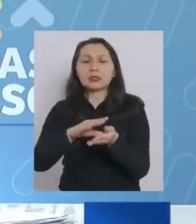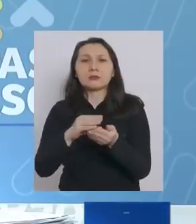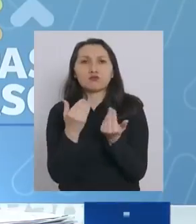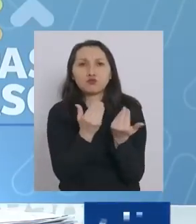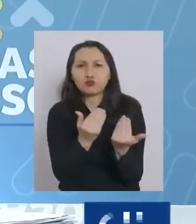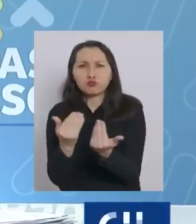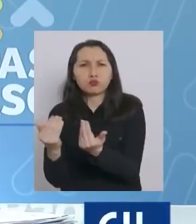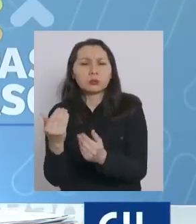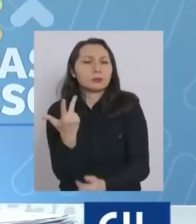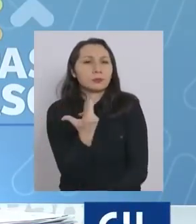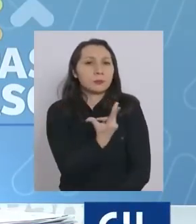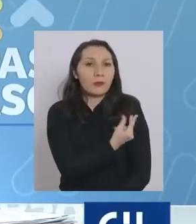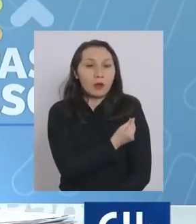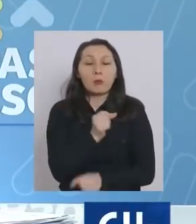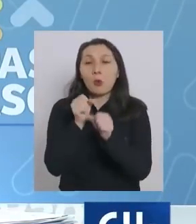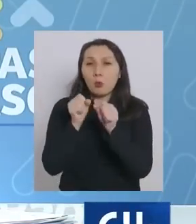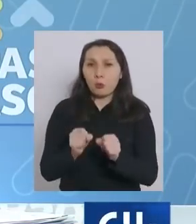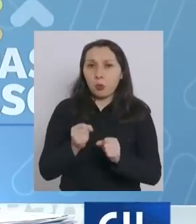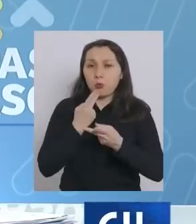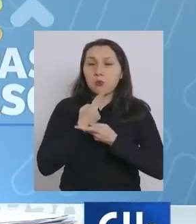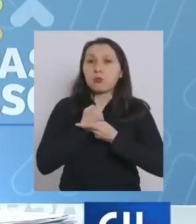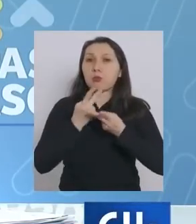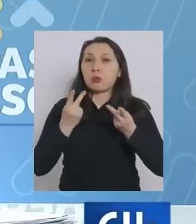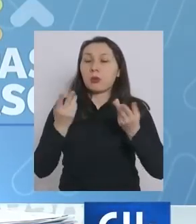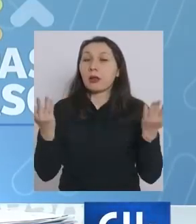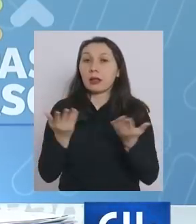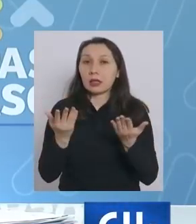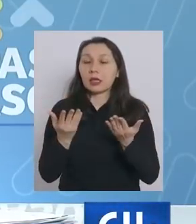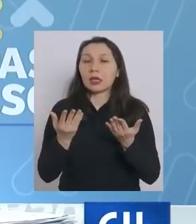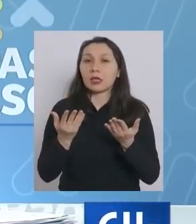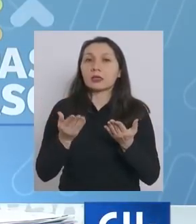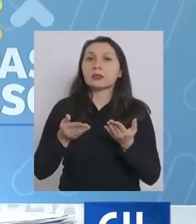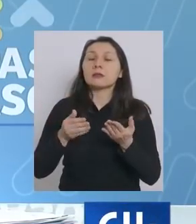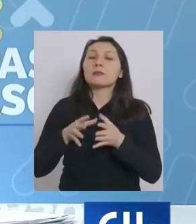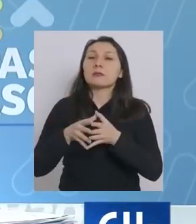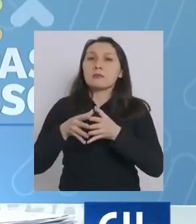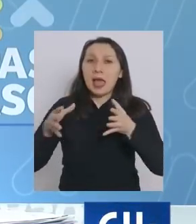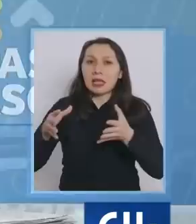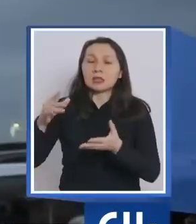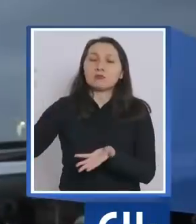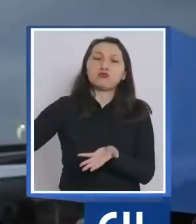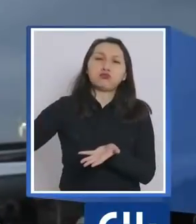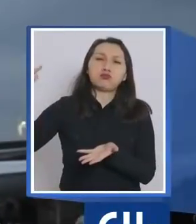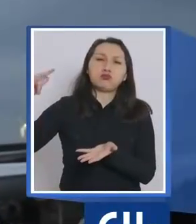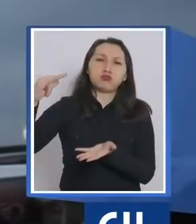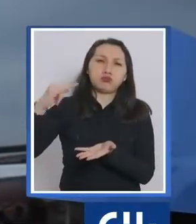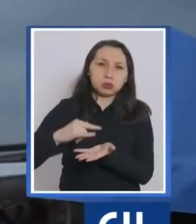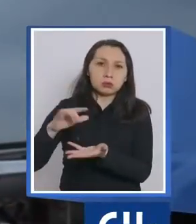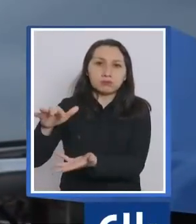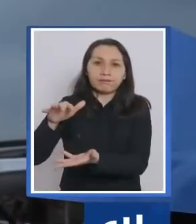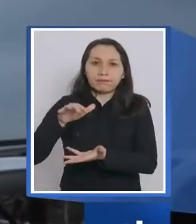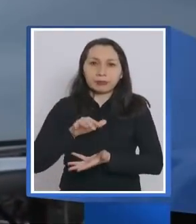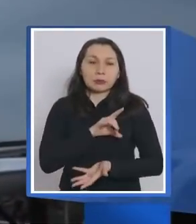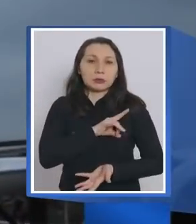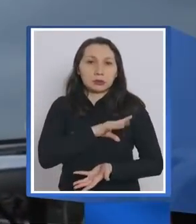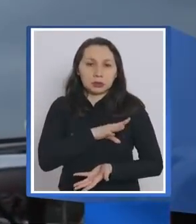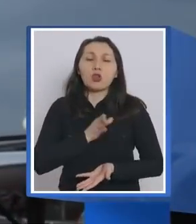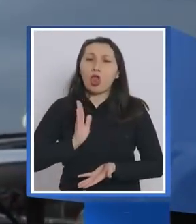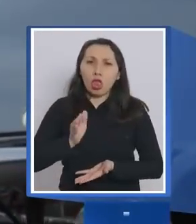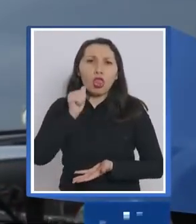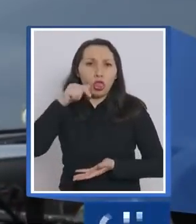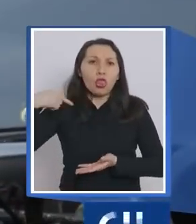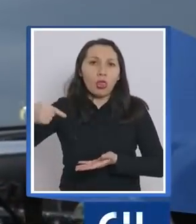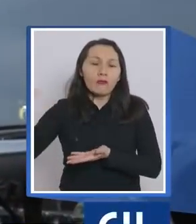Vacunación, podemos anunciar que han seguido llegando vacunas a Chile y van a seguir